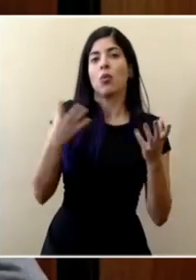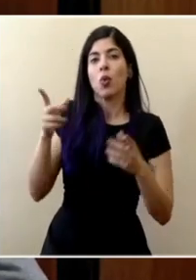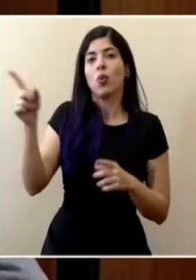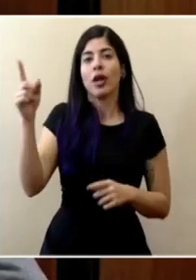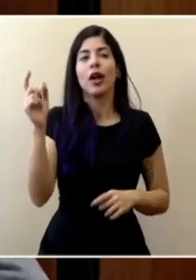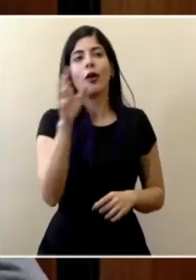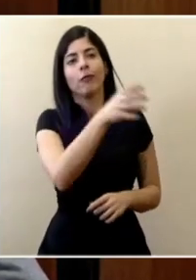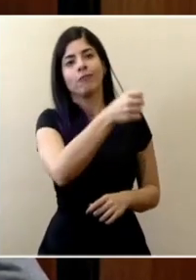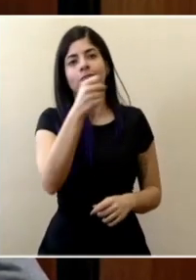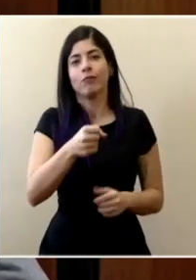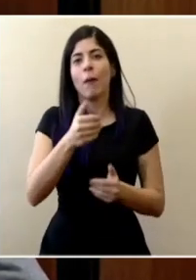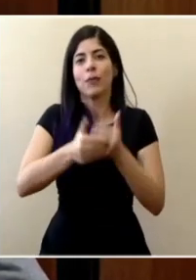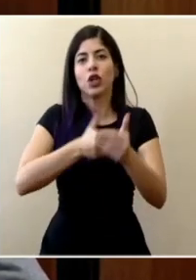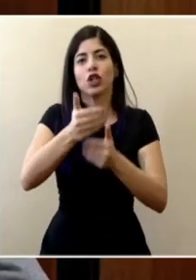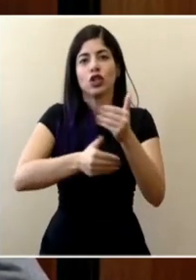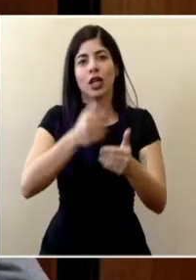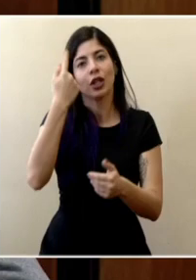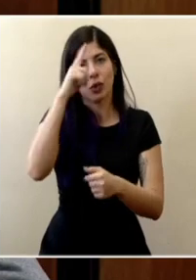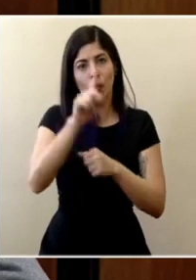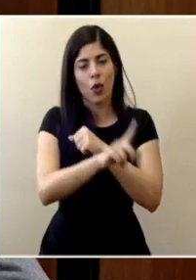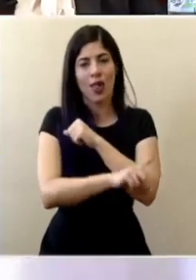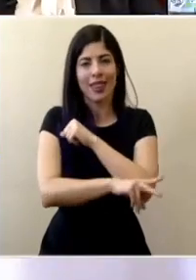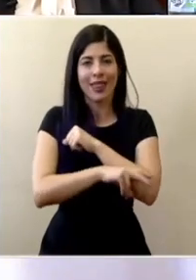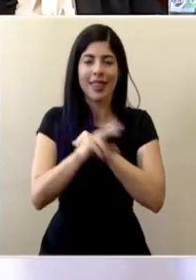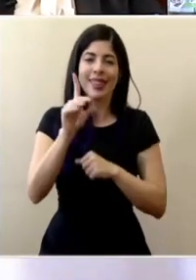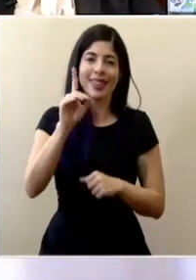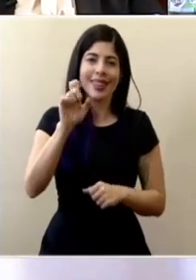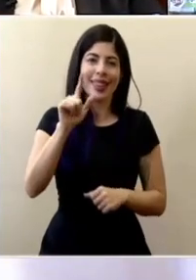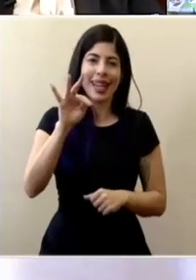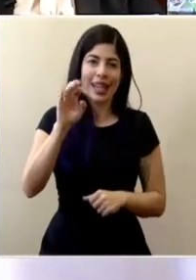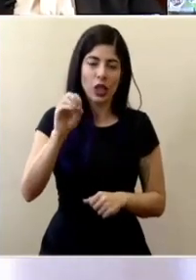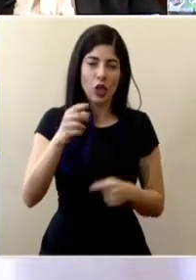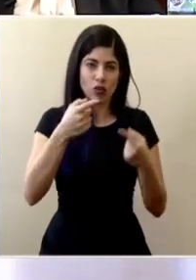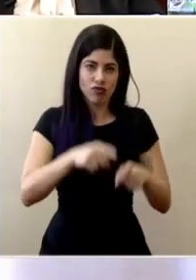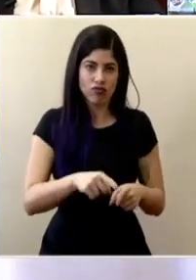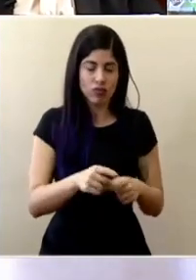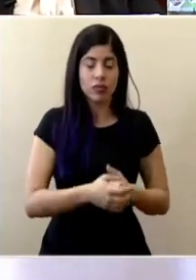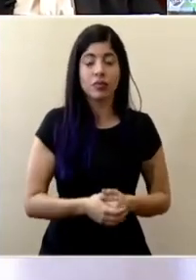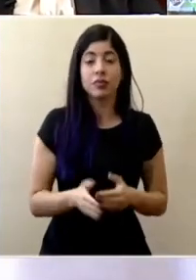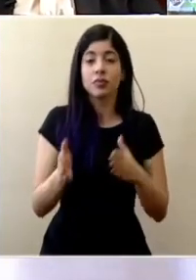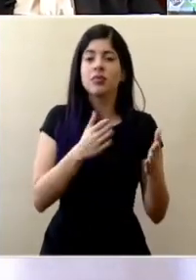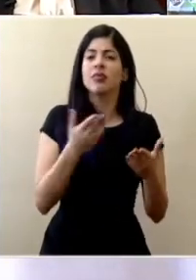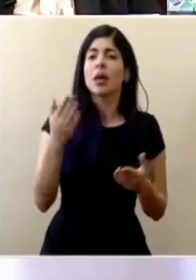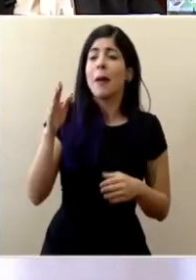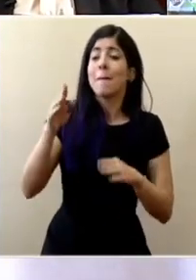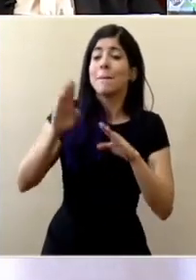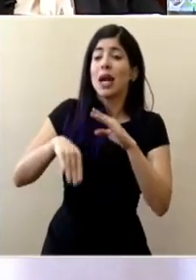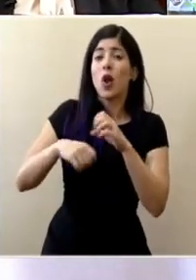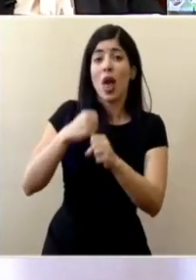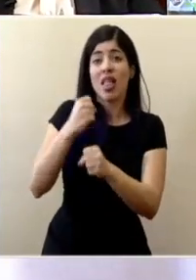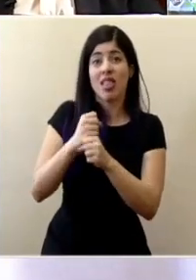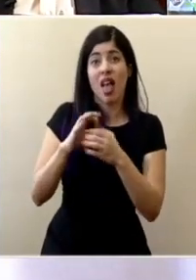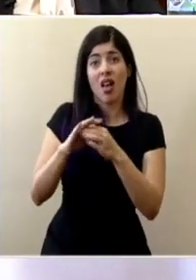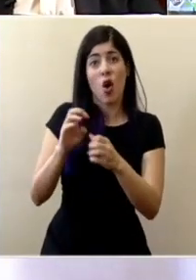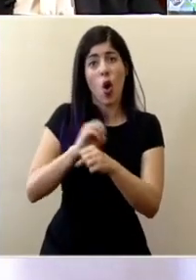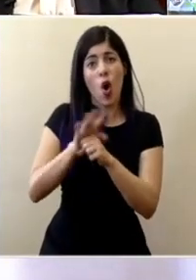un proceso por ese delito Don Daniel Salas ¿qué sabemos sobre los menores de edad y su respuesta al COVID? ¿podrían detallar más o menos